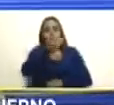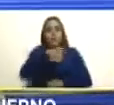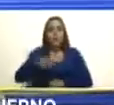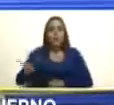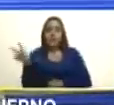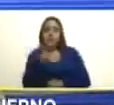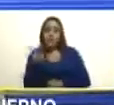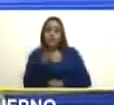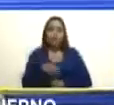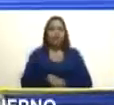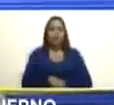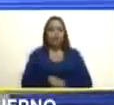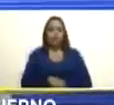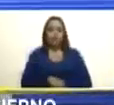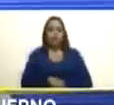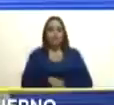venezolanas